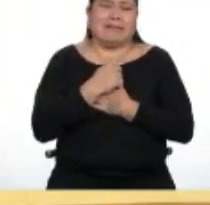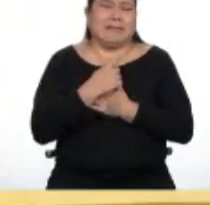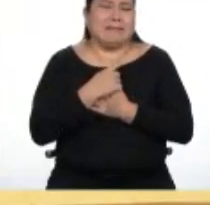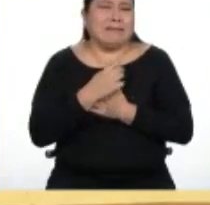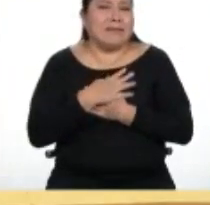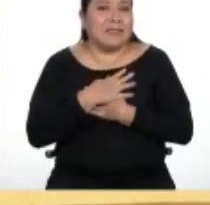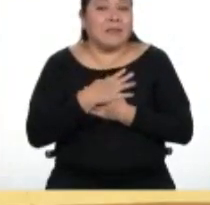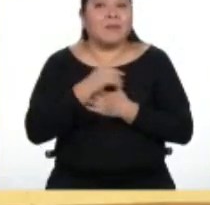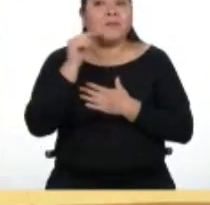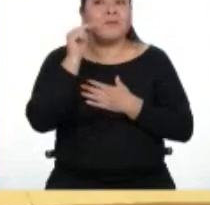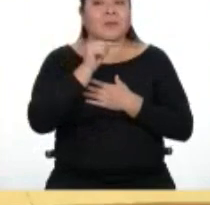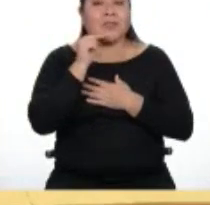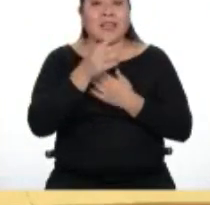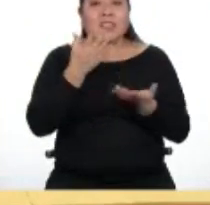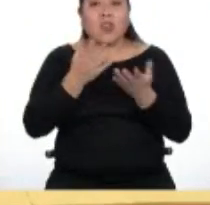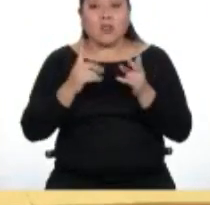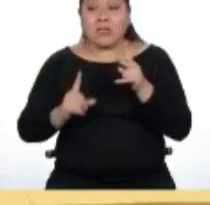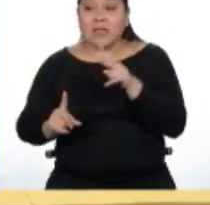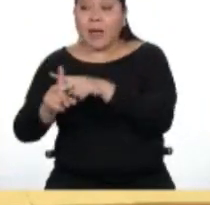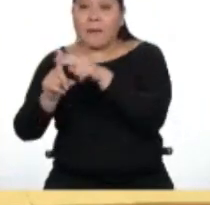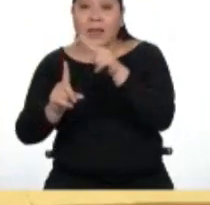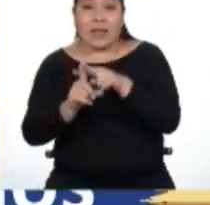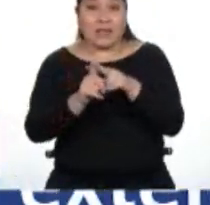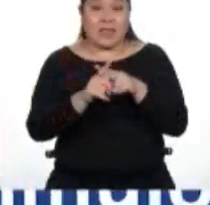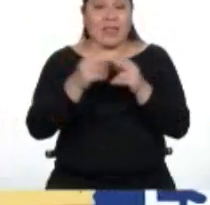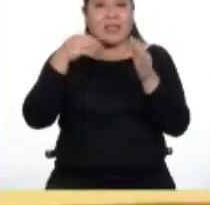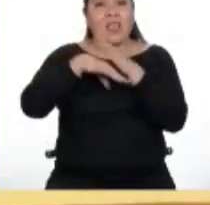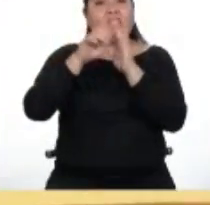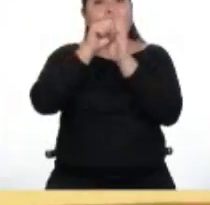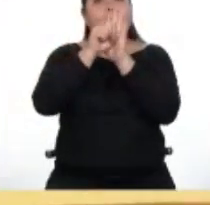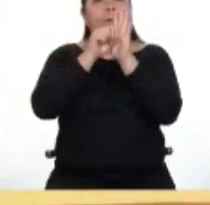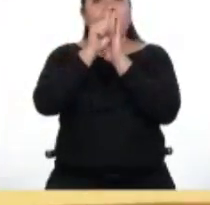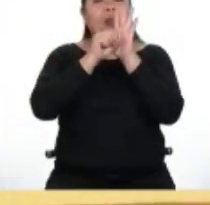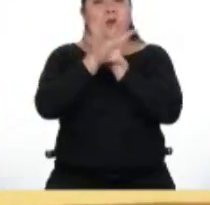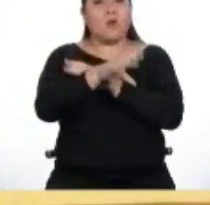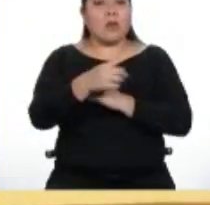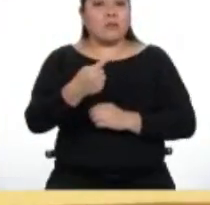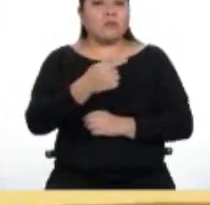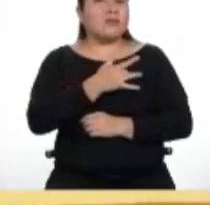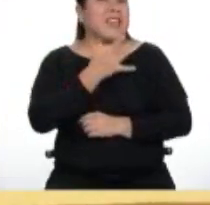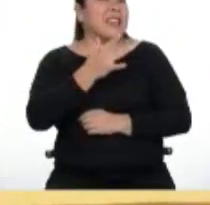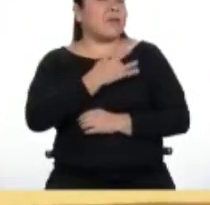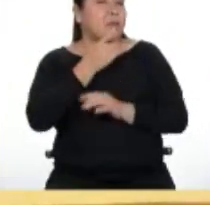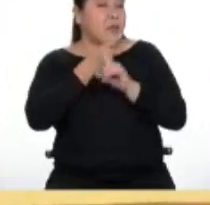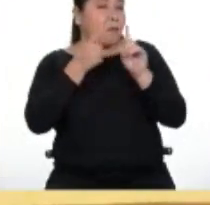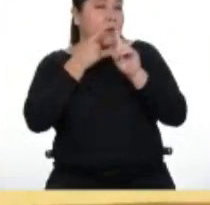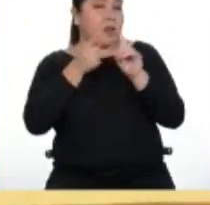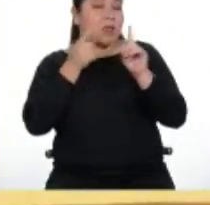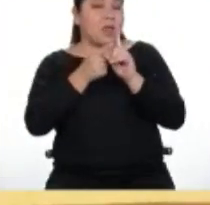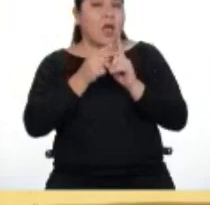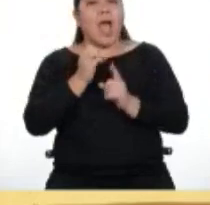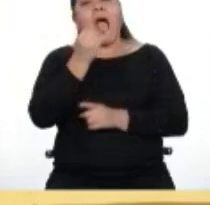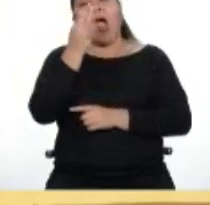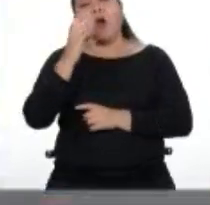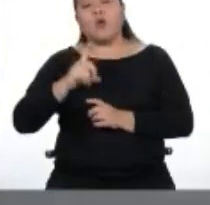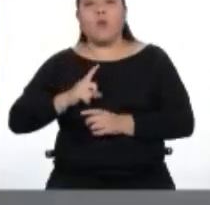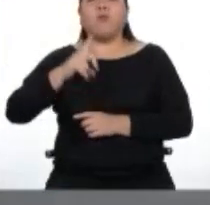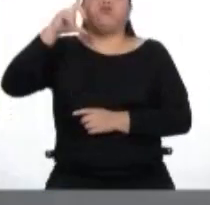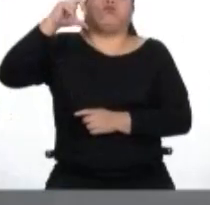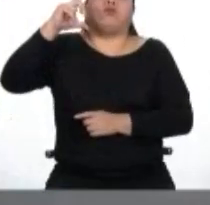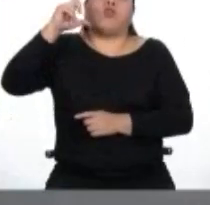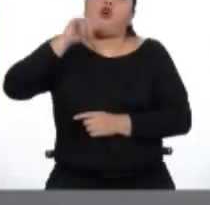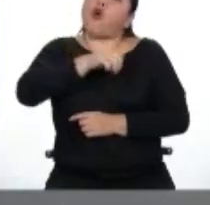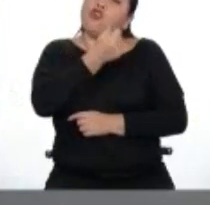Los estímulos externos, como las películas, van a generar reacciones siempre, en mayor o menor grado.